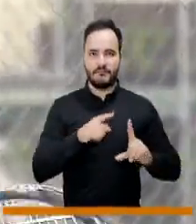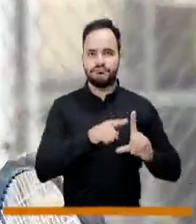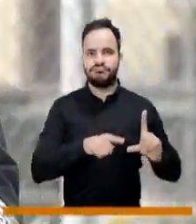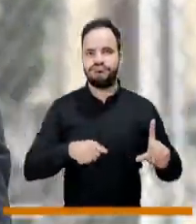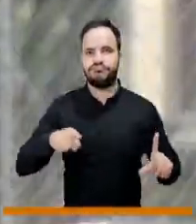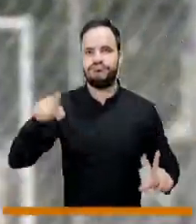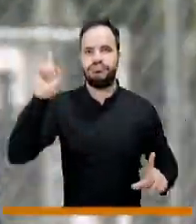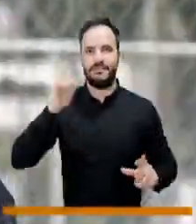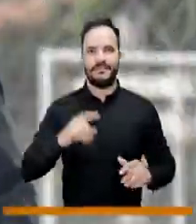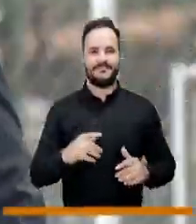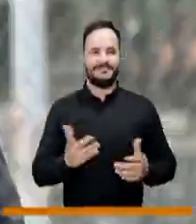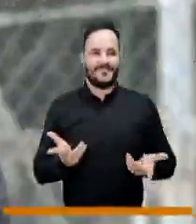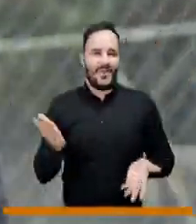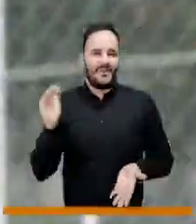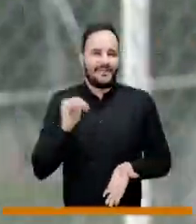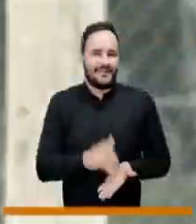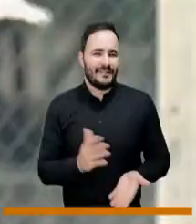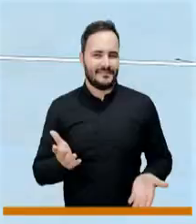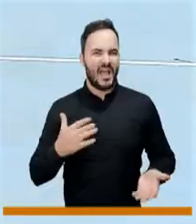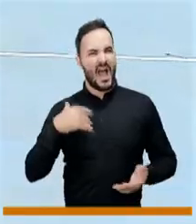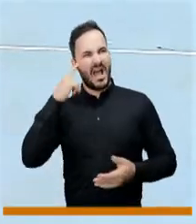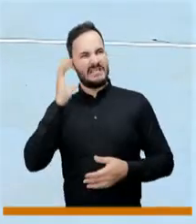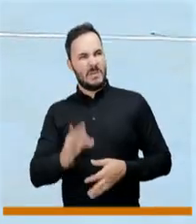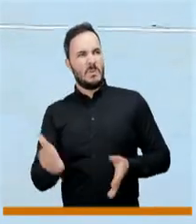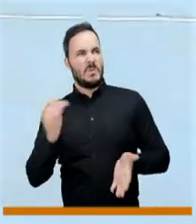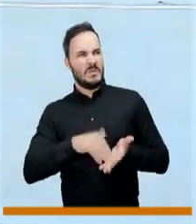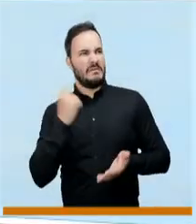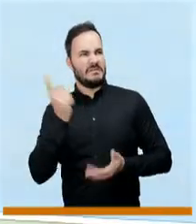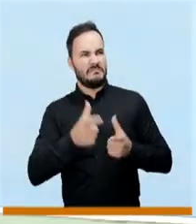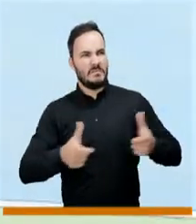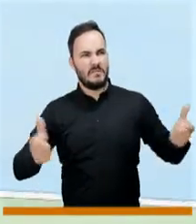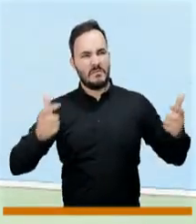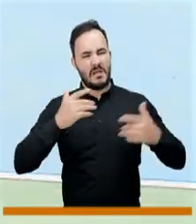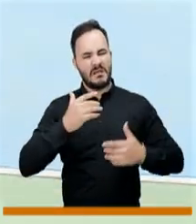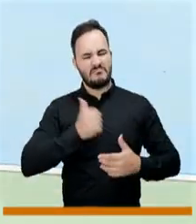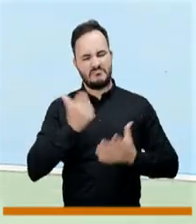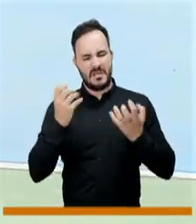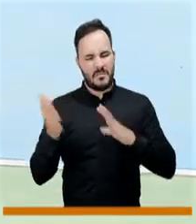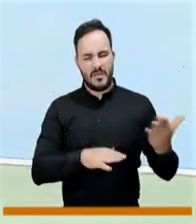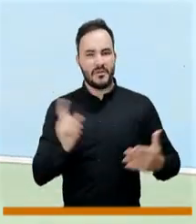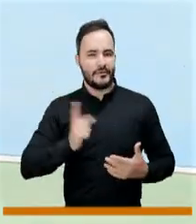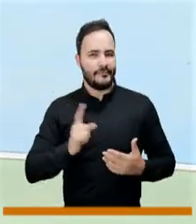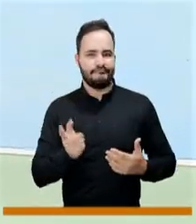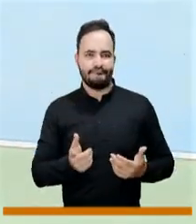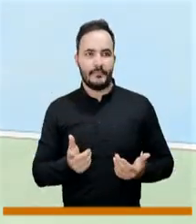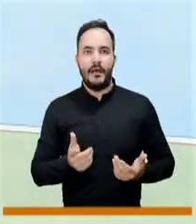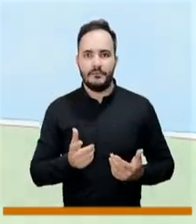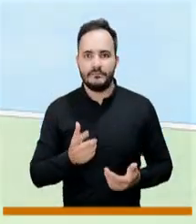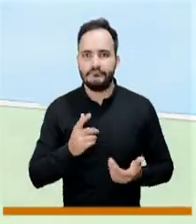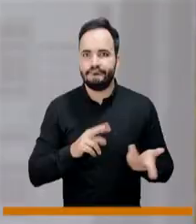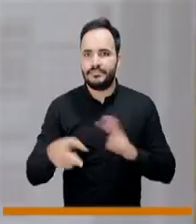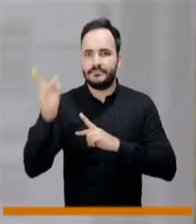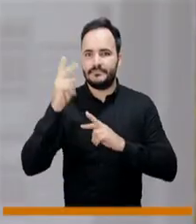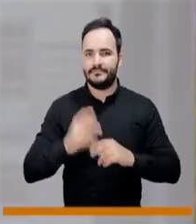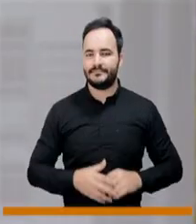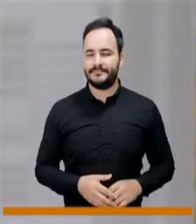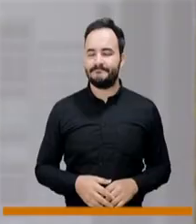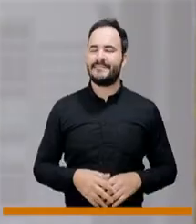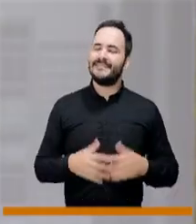genera una desesperanza, una desesperación que lleva a muchas personas a ese tipo de situaciones. Tenemos nuevas dolencias,